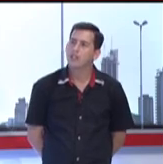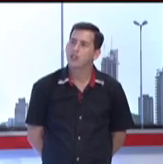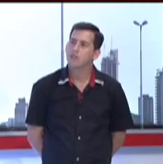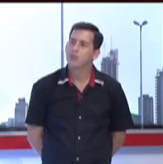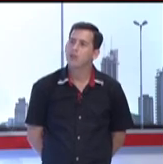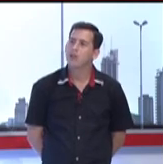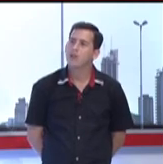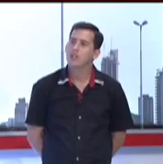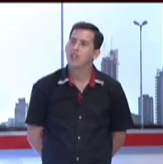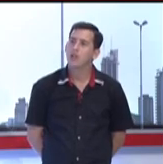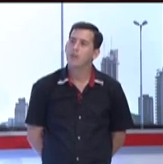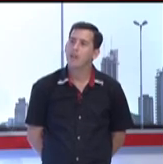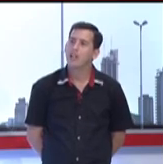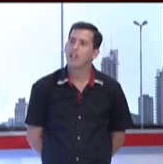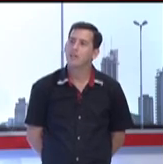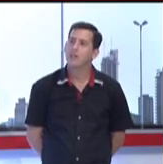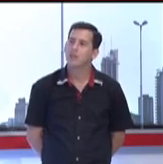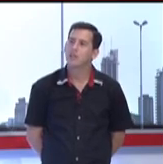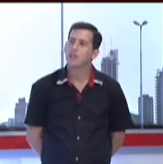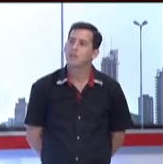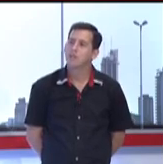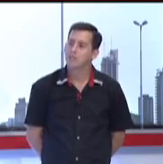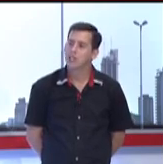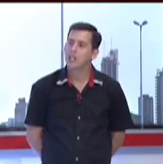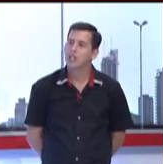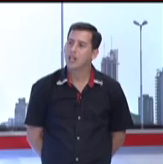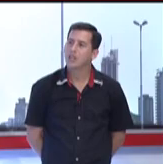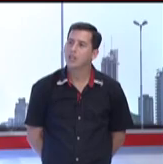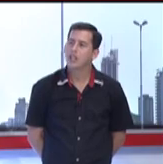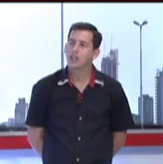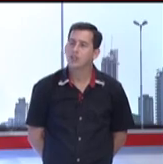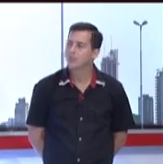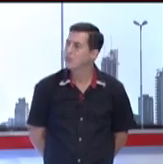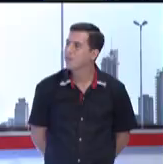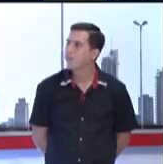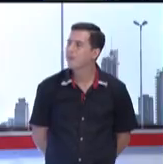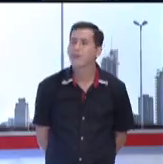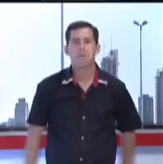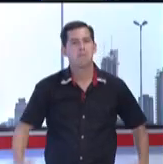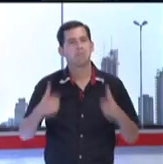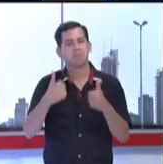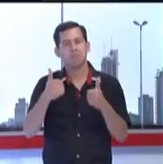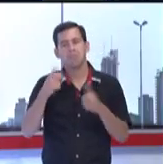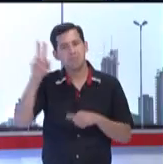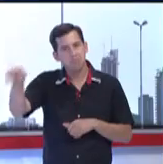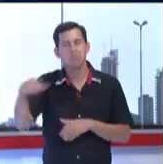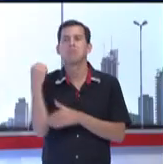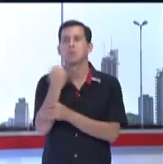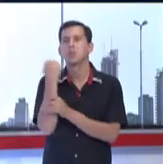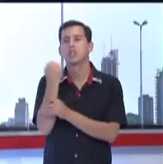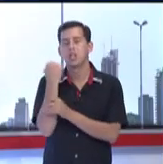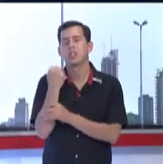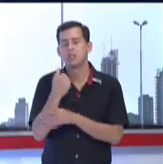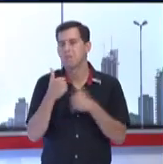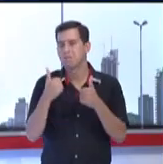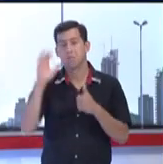Entonces, por favor, a los padres les pedimos que tengan en cuenta esto. Por supuesto, es importantísimo eso, ¿verdad? Por parte